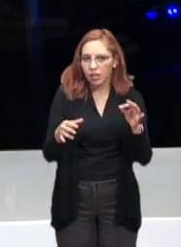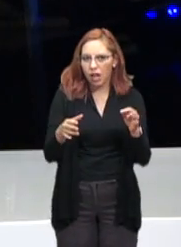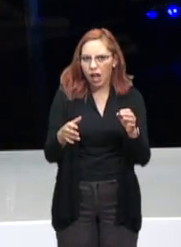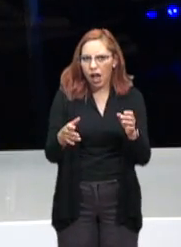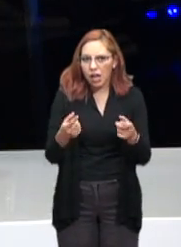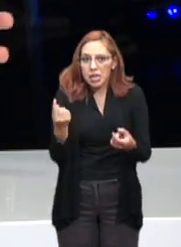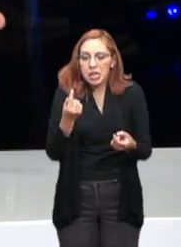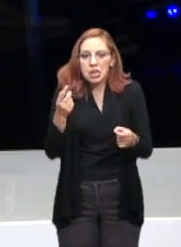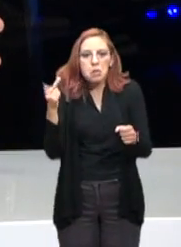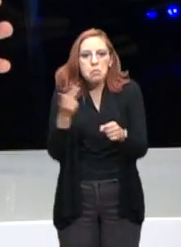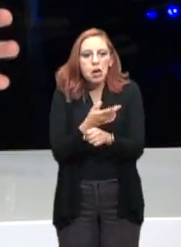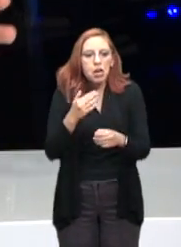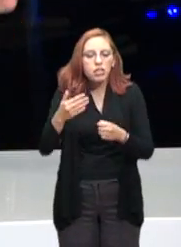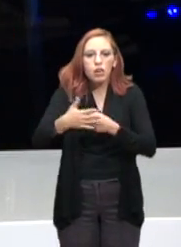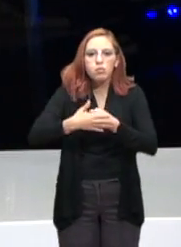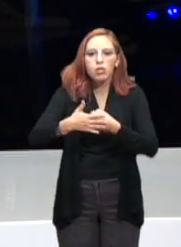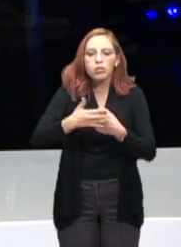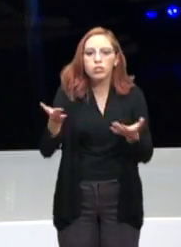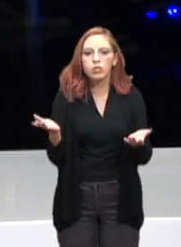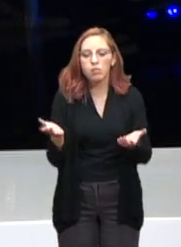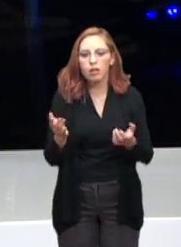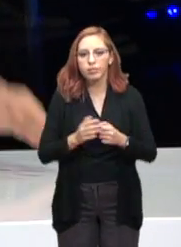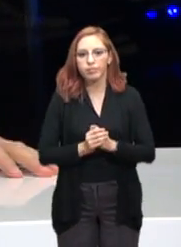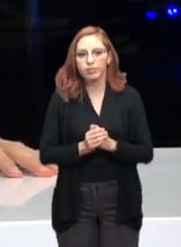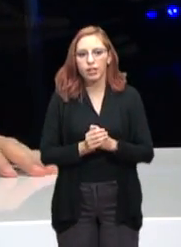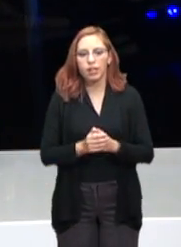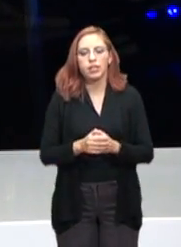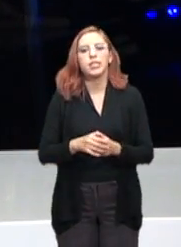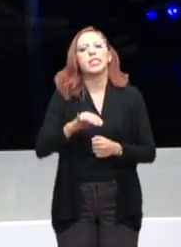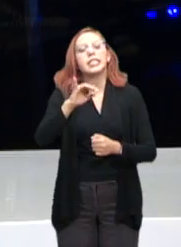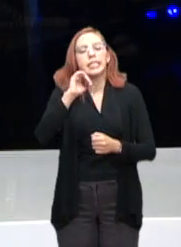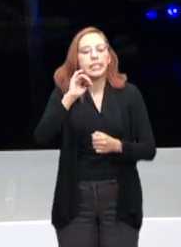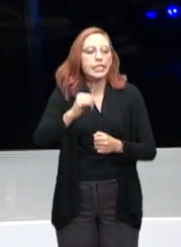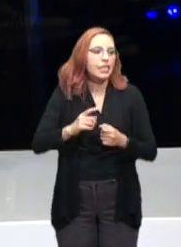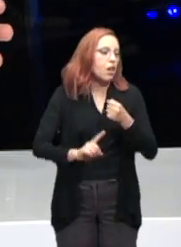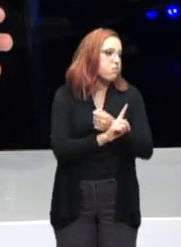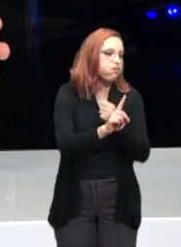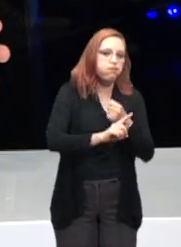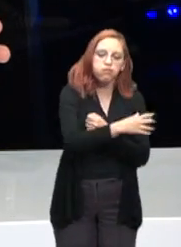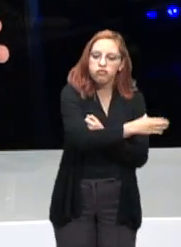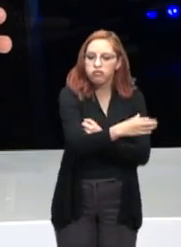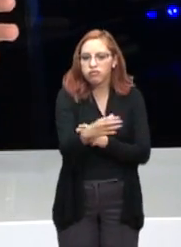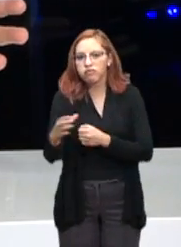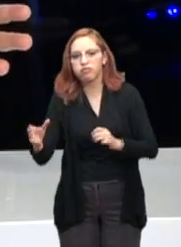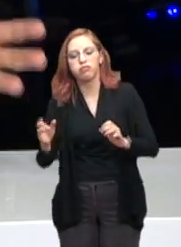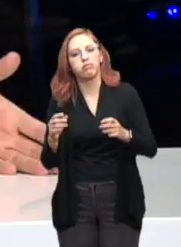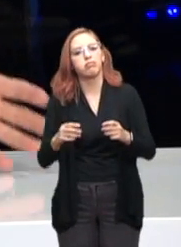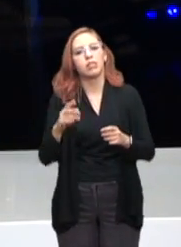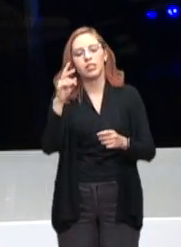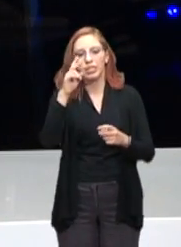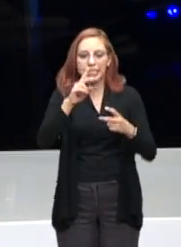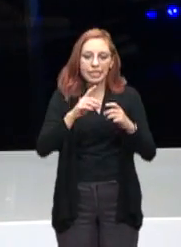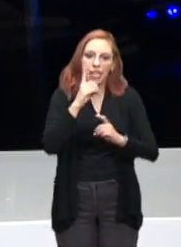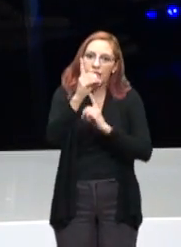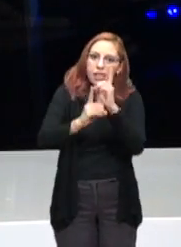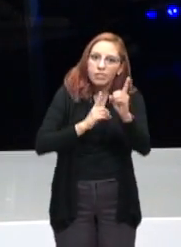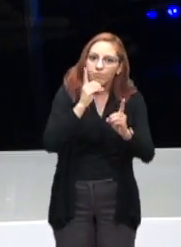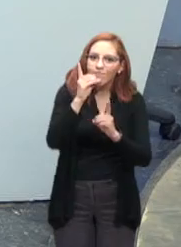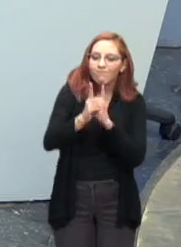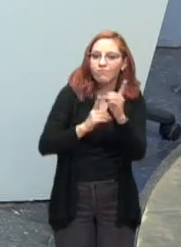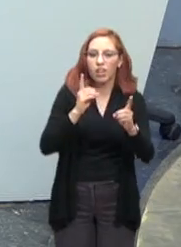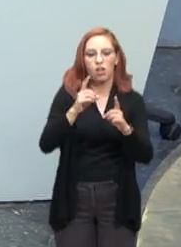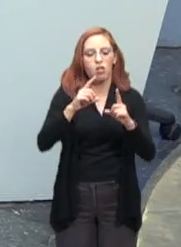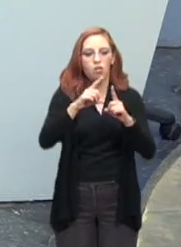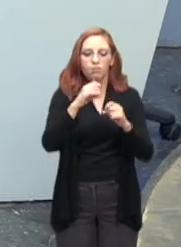pasar. Bueno, prácticamente abandonado de por sí. Estaba golpeado el campo mexicano. Sí, claro. El tema mejor del deporte a nivel